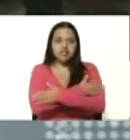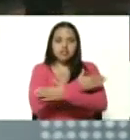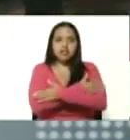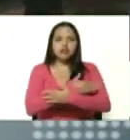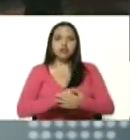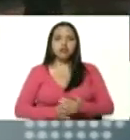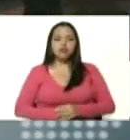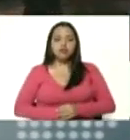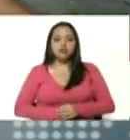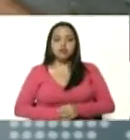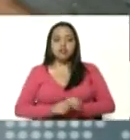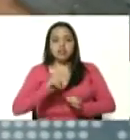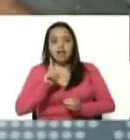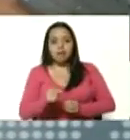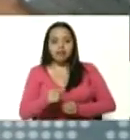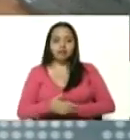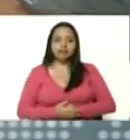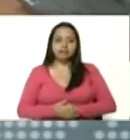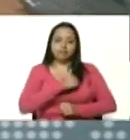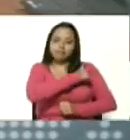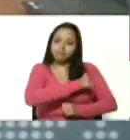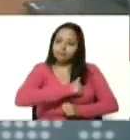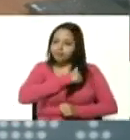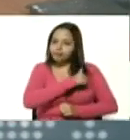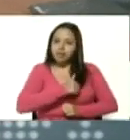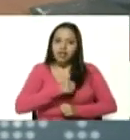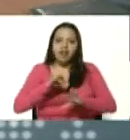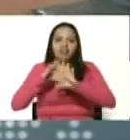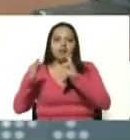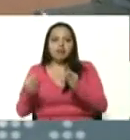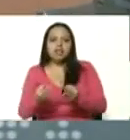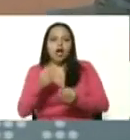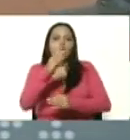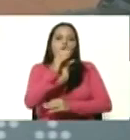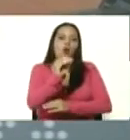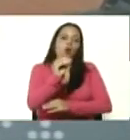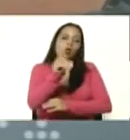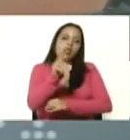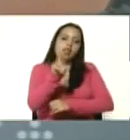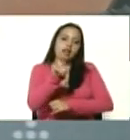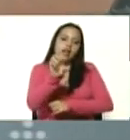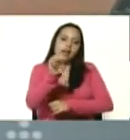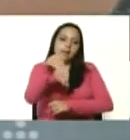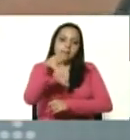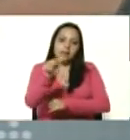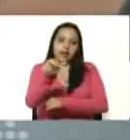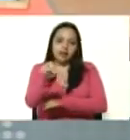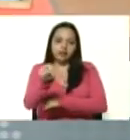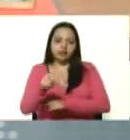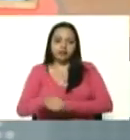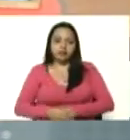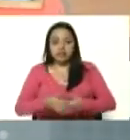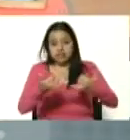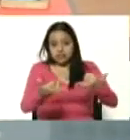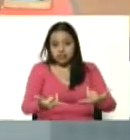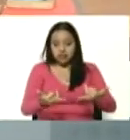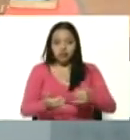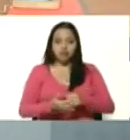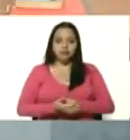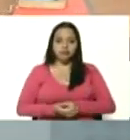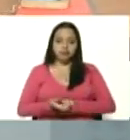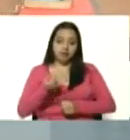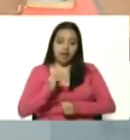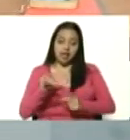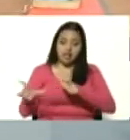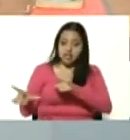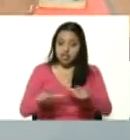a la familia del almirante Gruber Oderman y sí mi comandante jefe nosotros nos encontramos ya en fase terminal